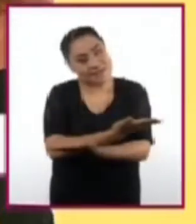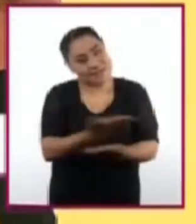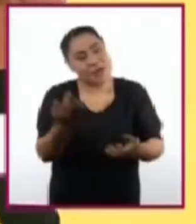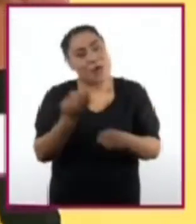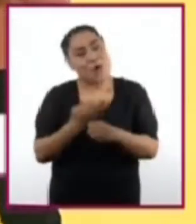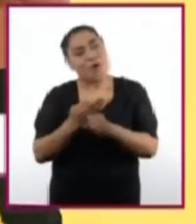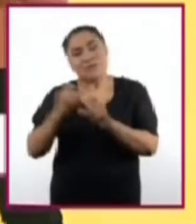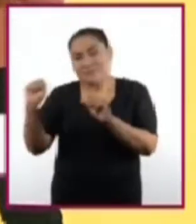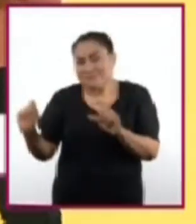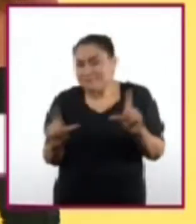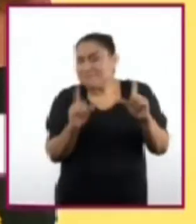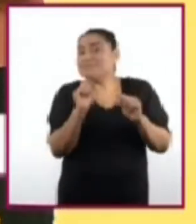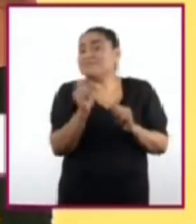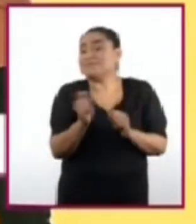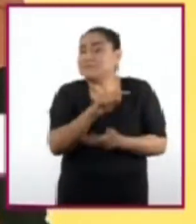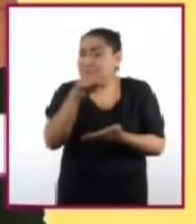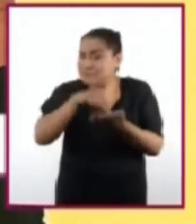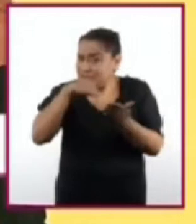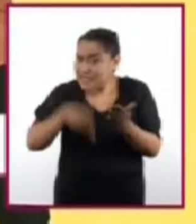¡Aprende en Casa!